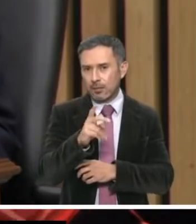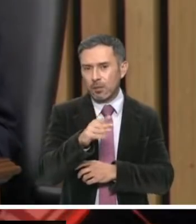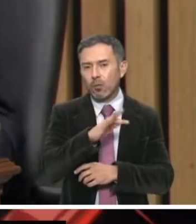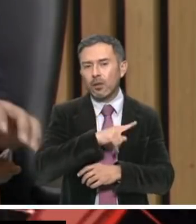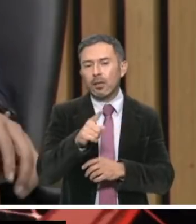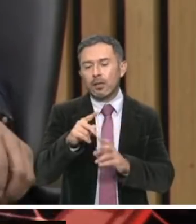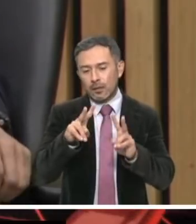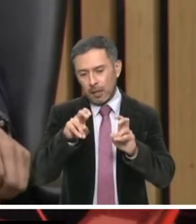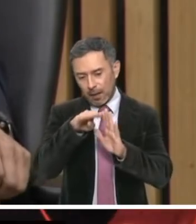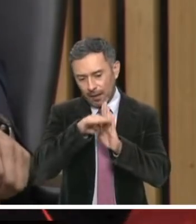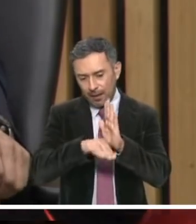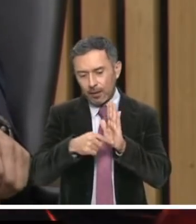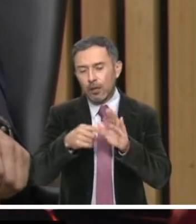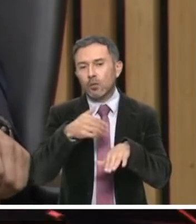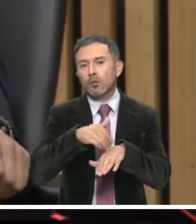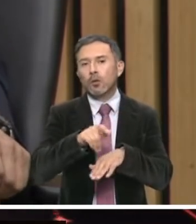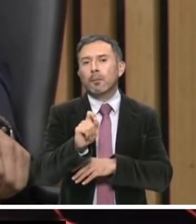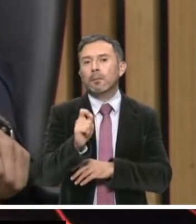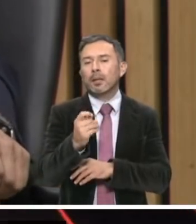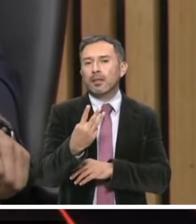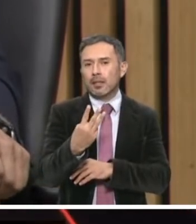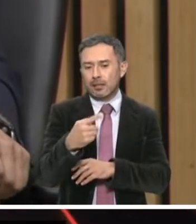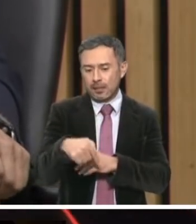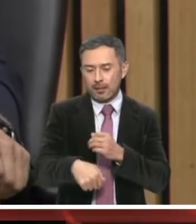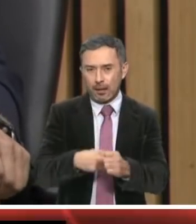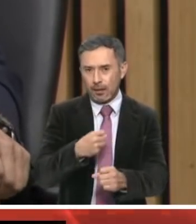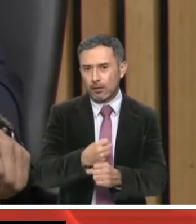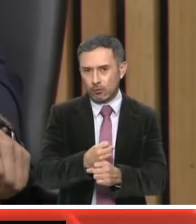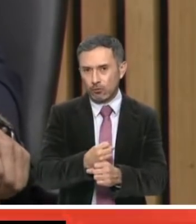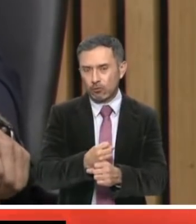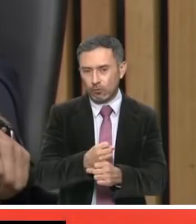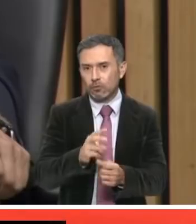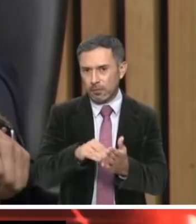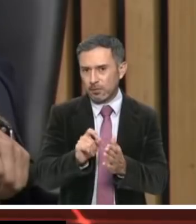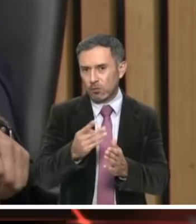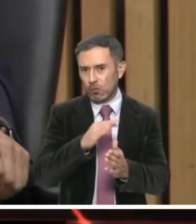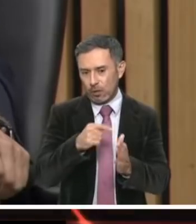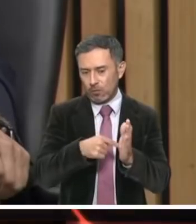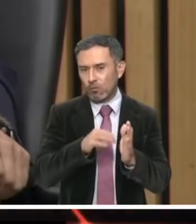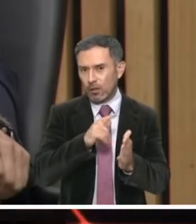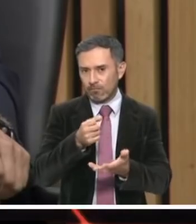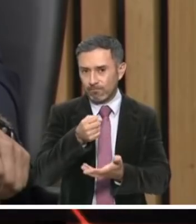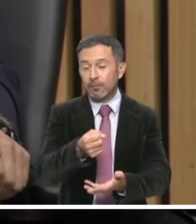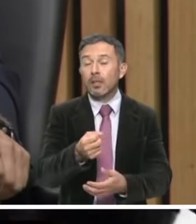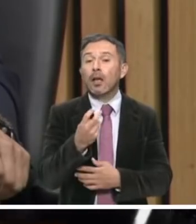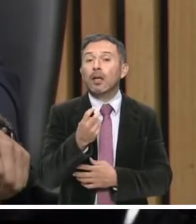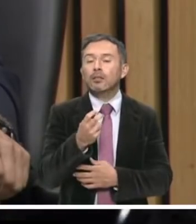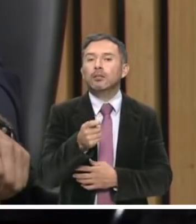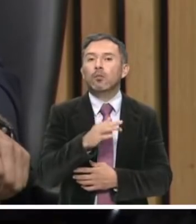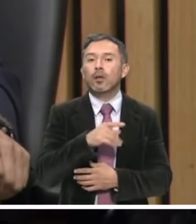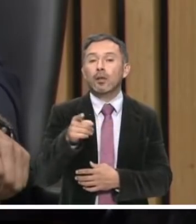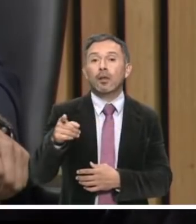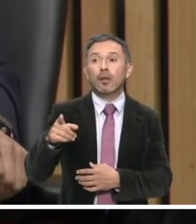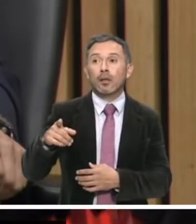23 en el presente ejercicio fiscal. De tal manera que sea posible a la